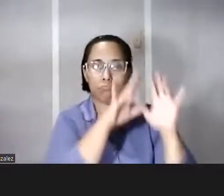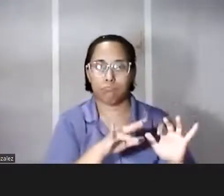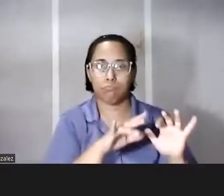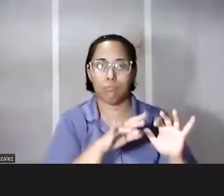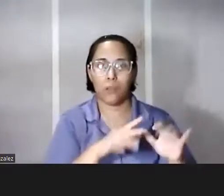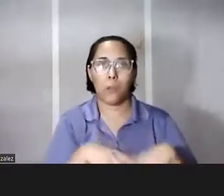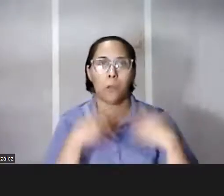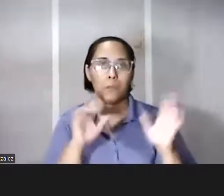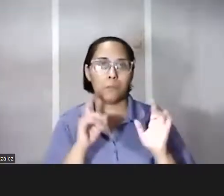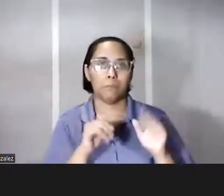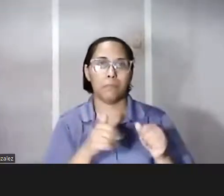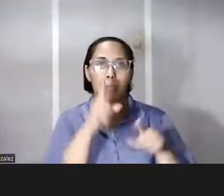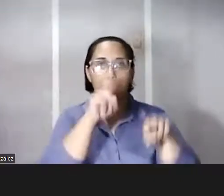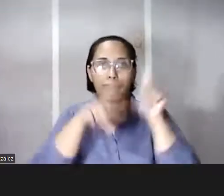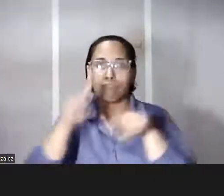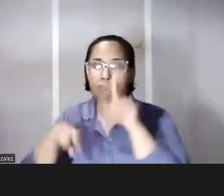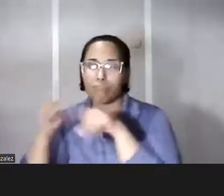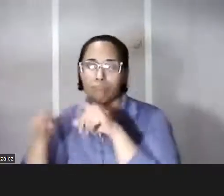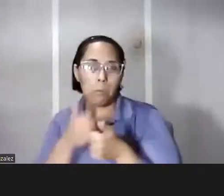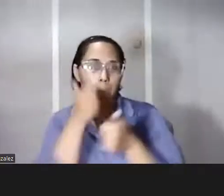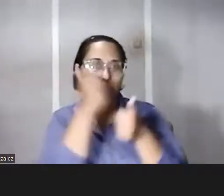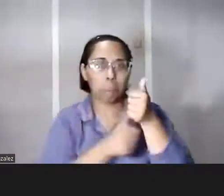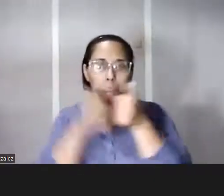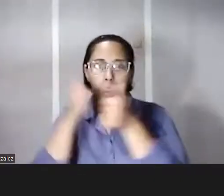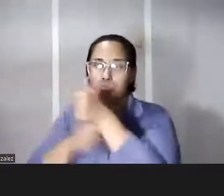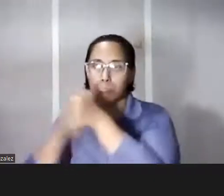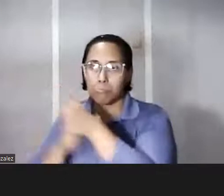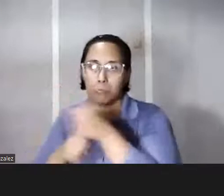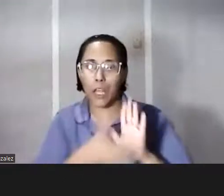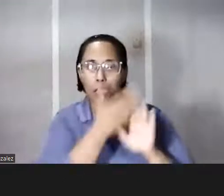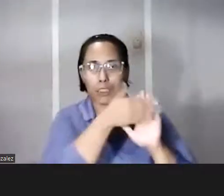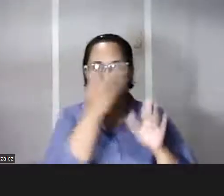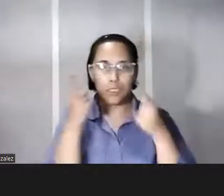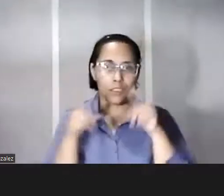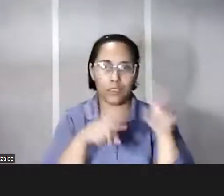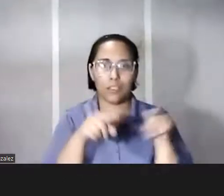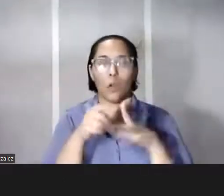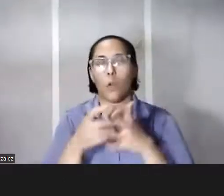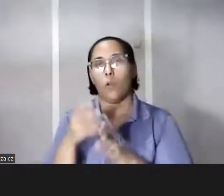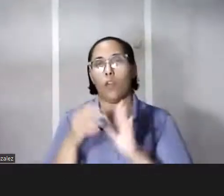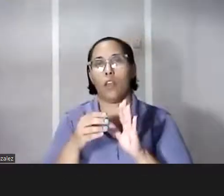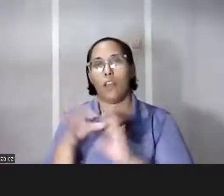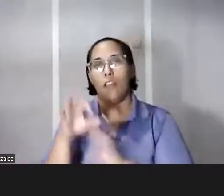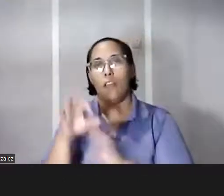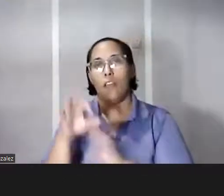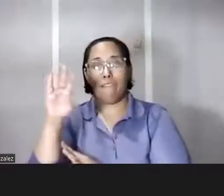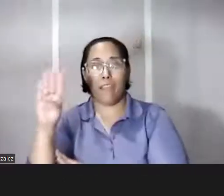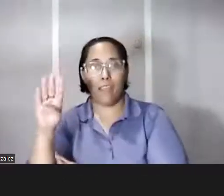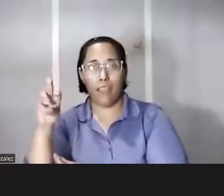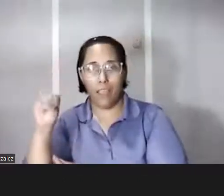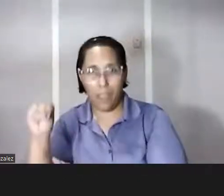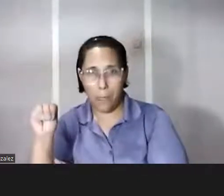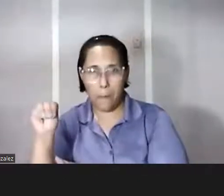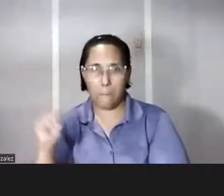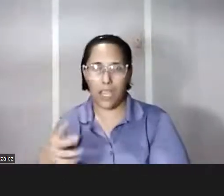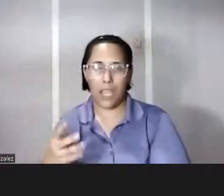los gustos los colores esto es algo que obviamente se enriqueció mucho con el desarrollo de la FM desde finales de principios de los